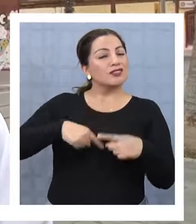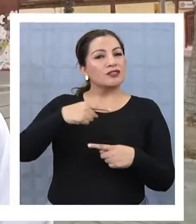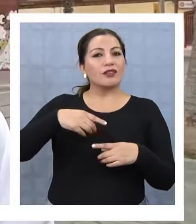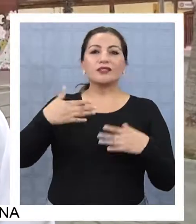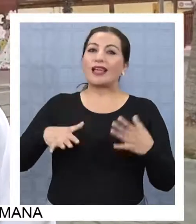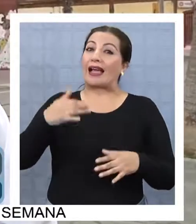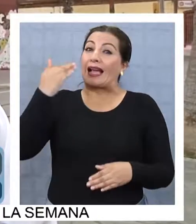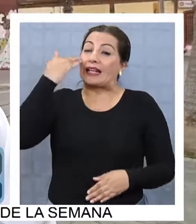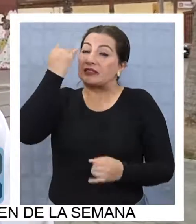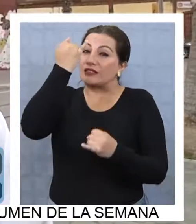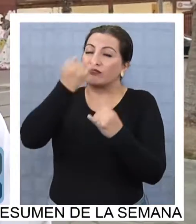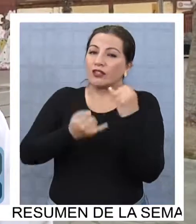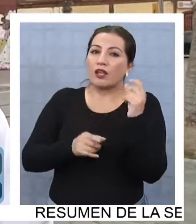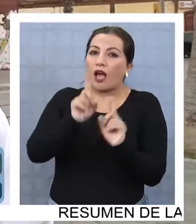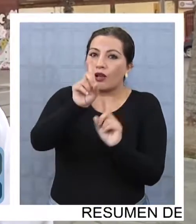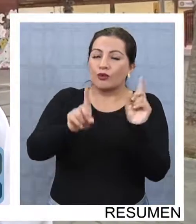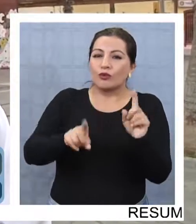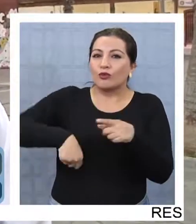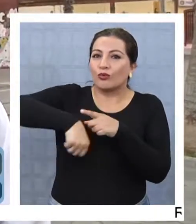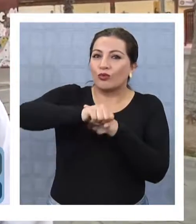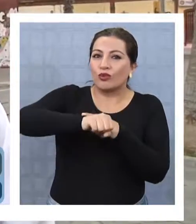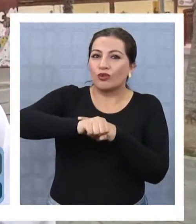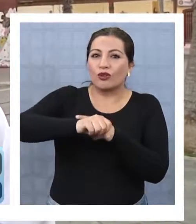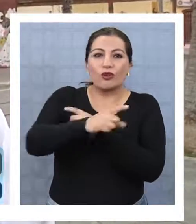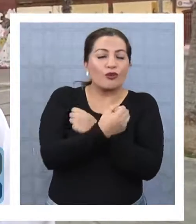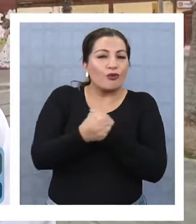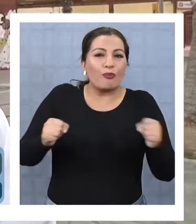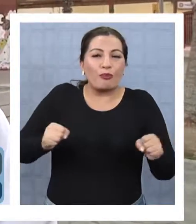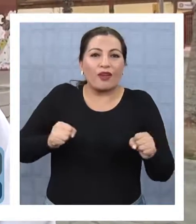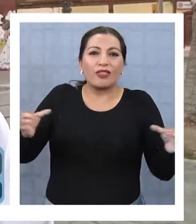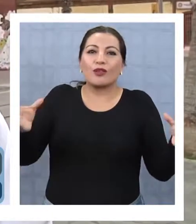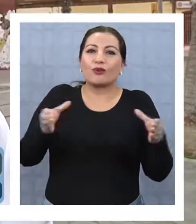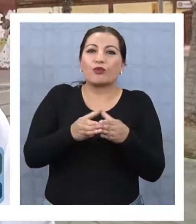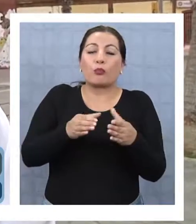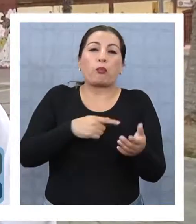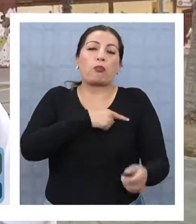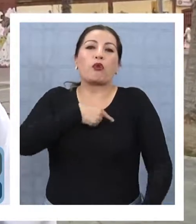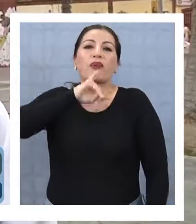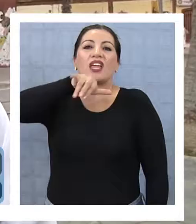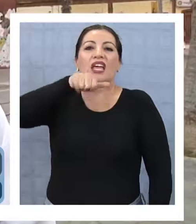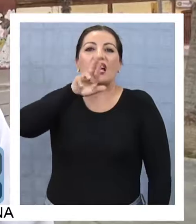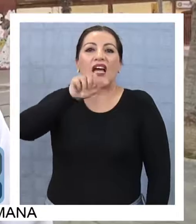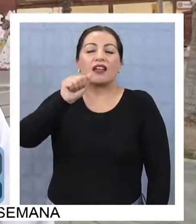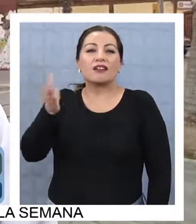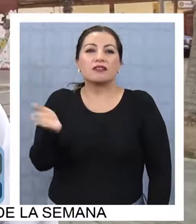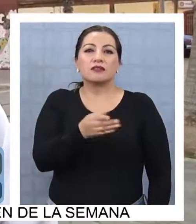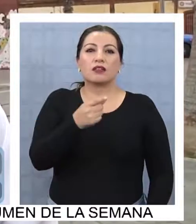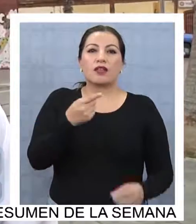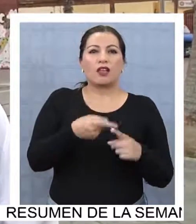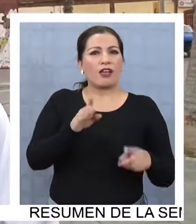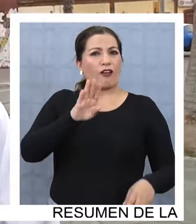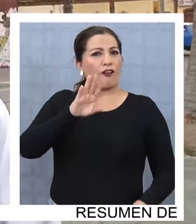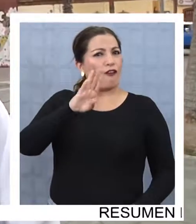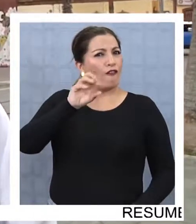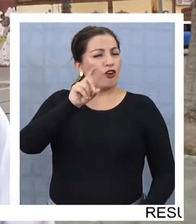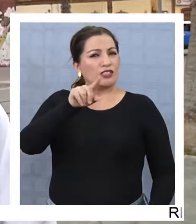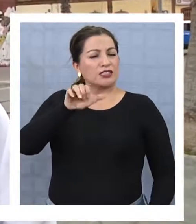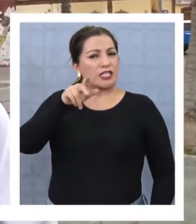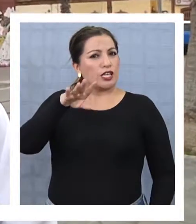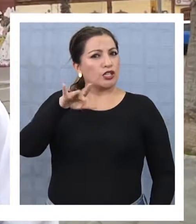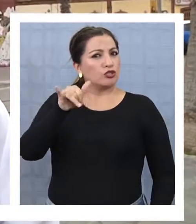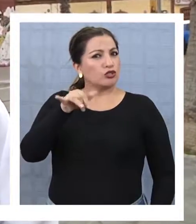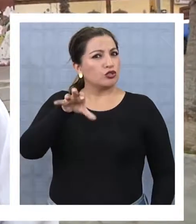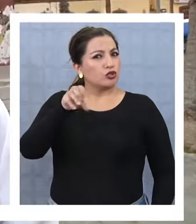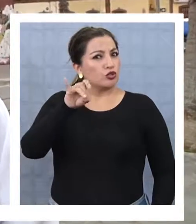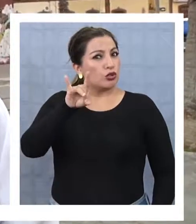terminando. Hay jugadores que ya no deben estar en la selección, como es Jara, Bossellur y otros. Y, por lo tanto,